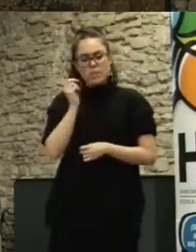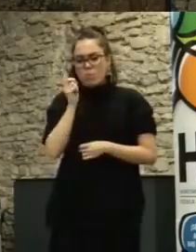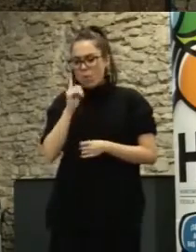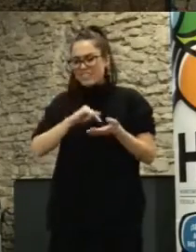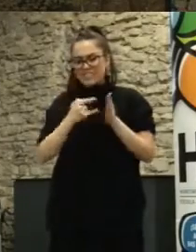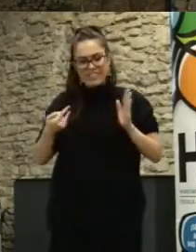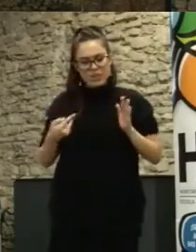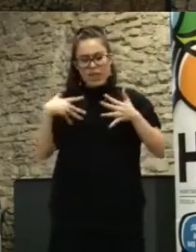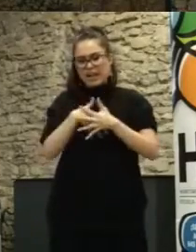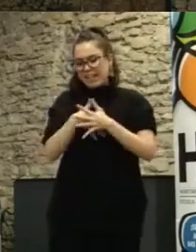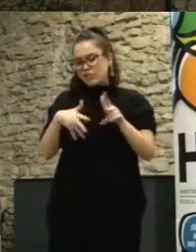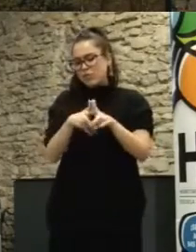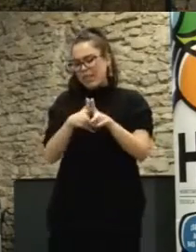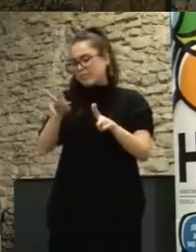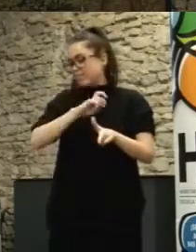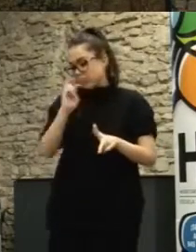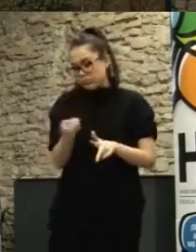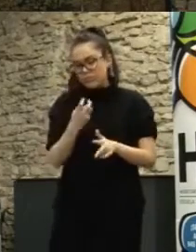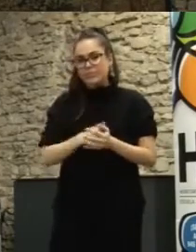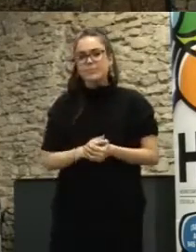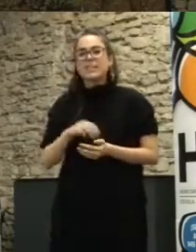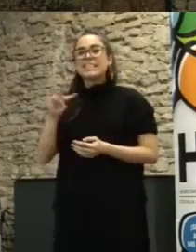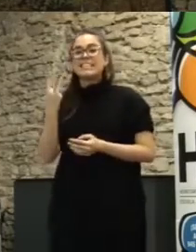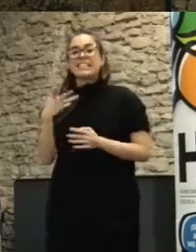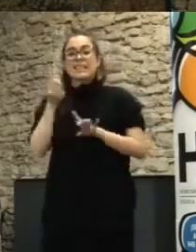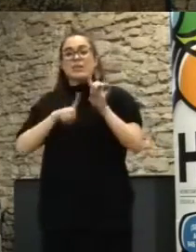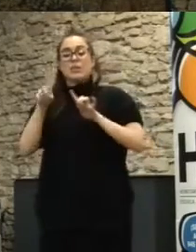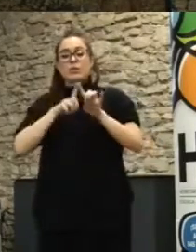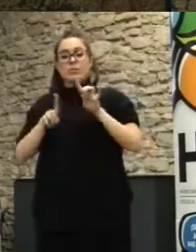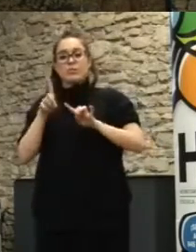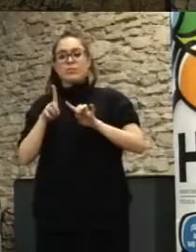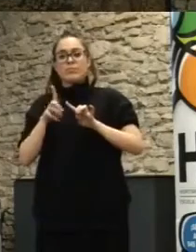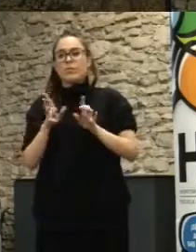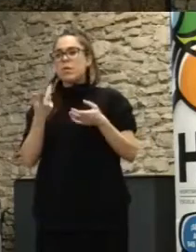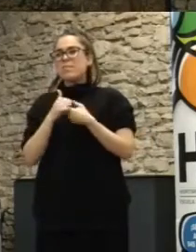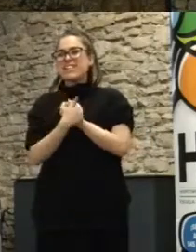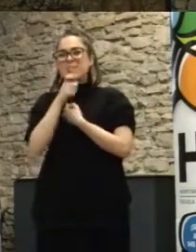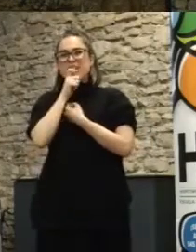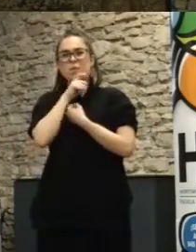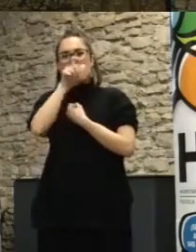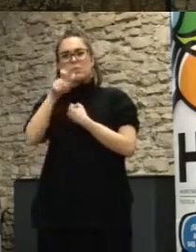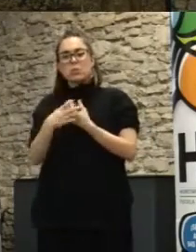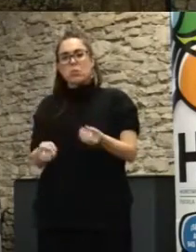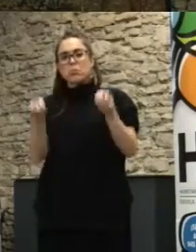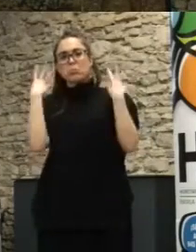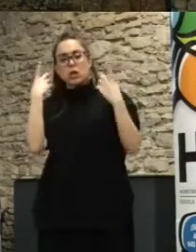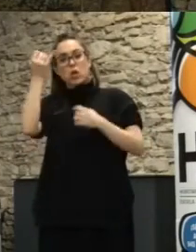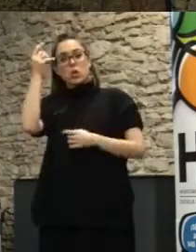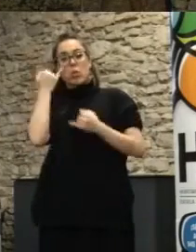las redes sociales etcétera la ciudadanía desconoce cómo participar bueno pues vamos a mejorar los canales de